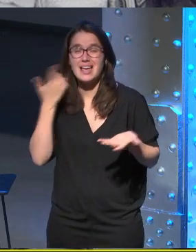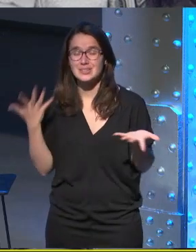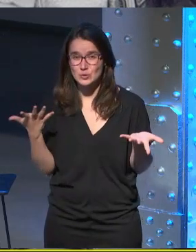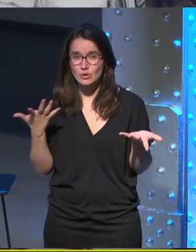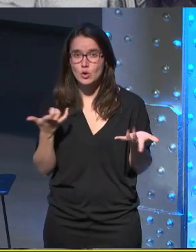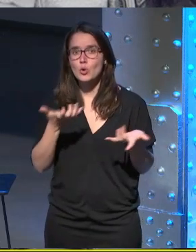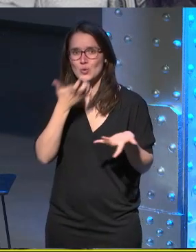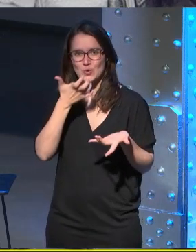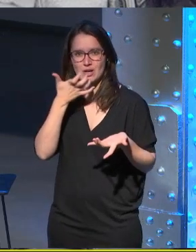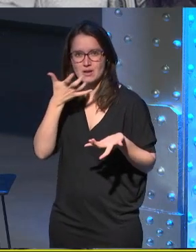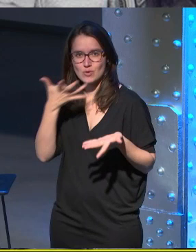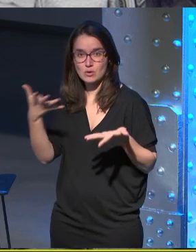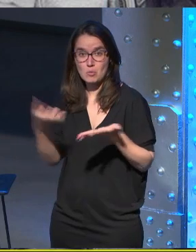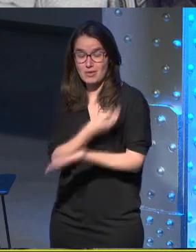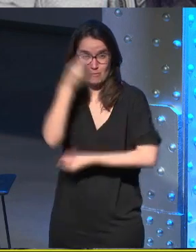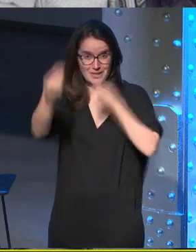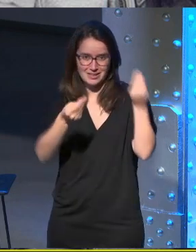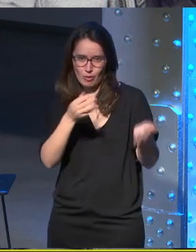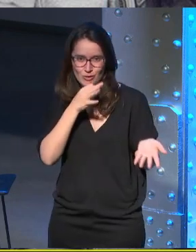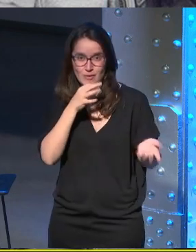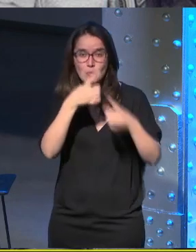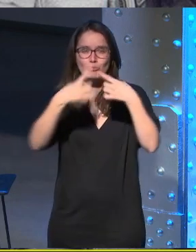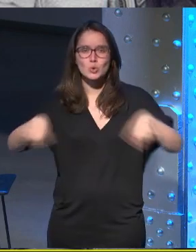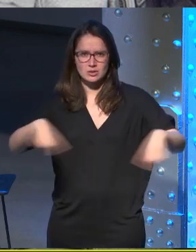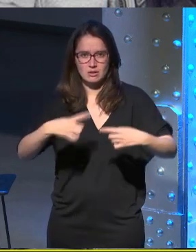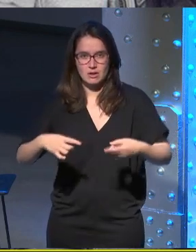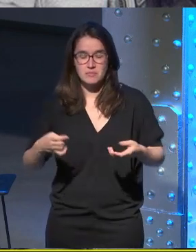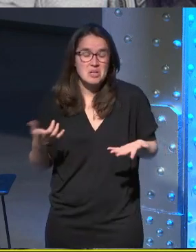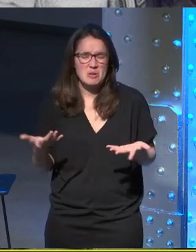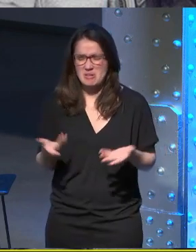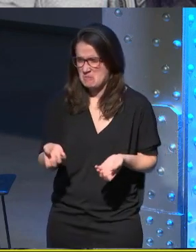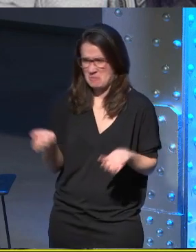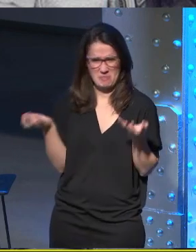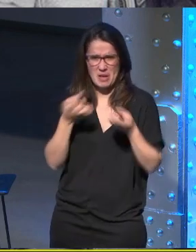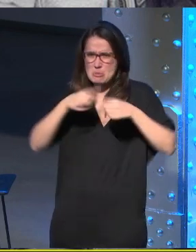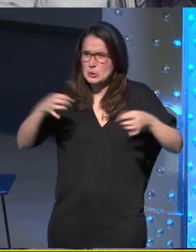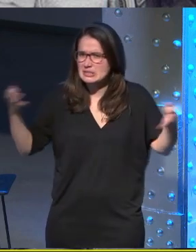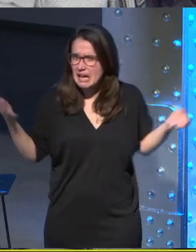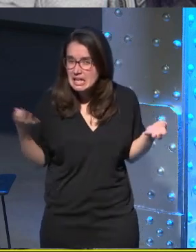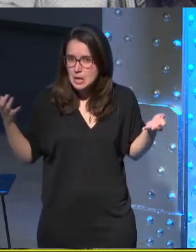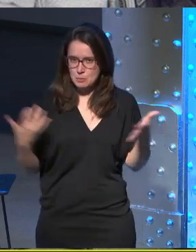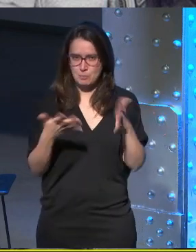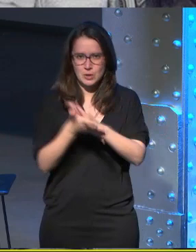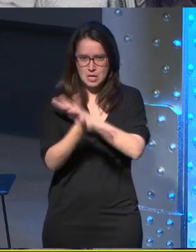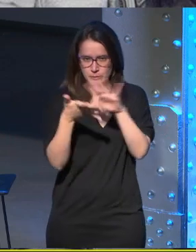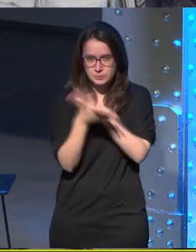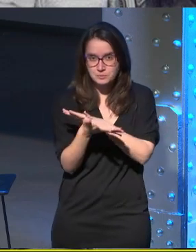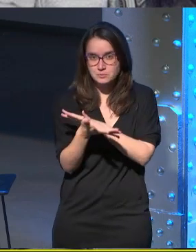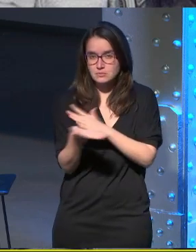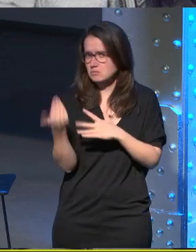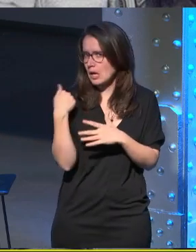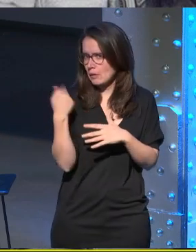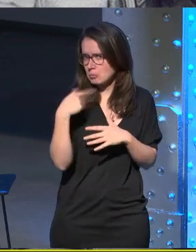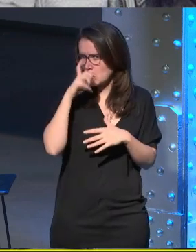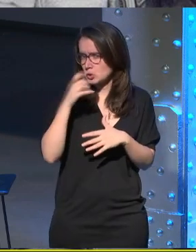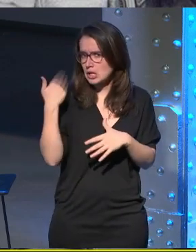os voy a poner un ejemplo en el que probablemente no hayáis pensado es la música y ahora decís ¿qué me está contando este tío? me explico hace unos